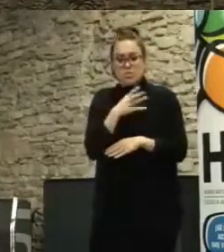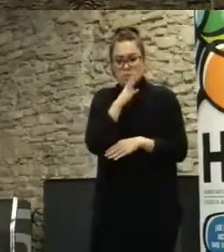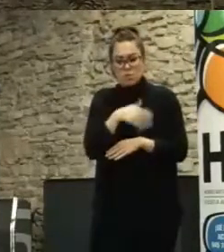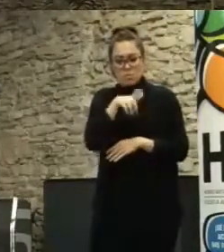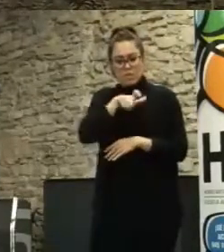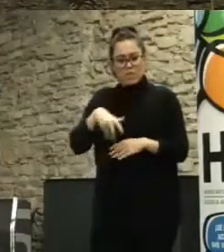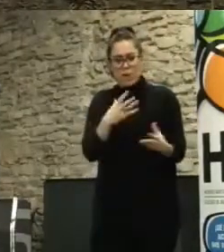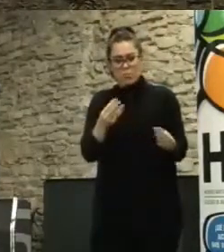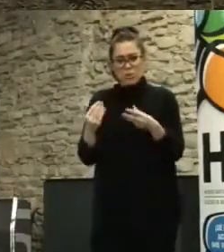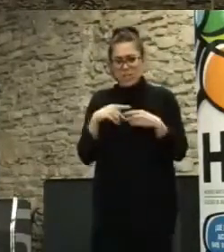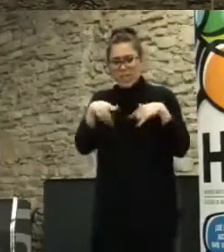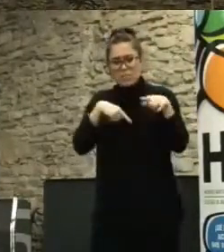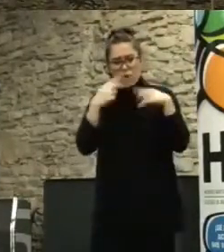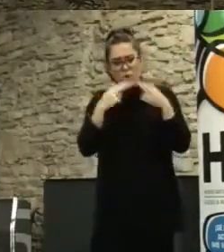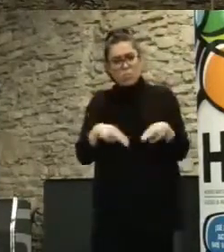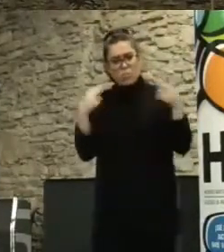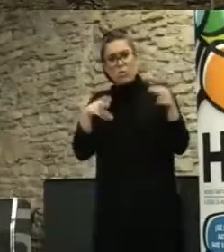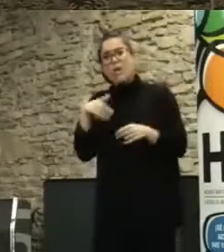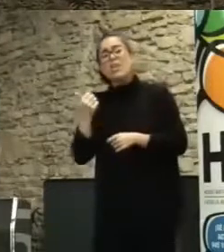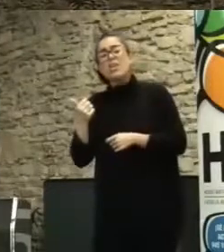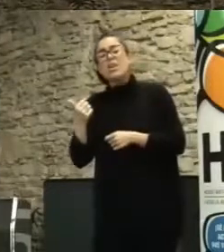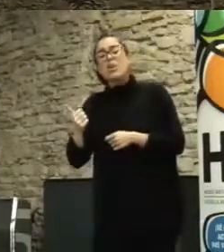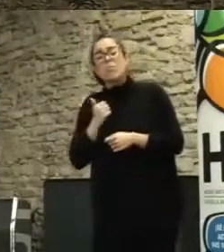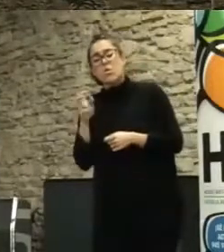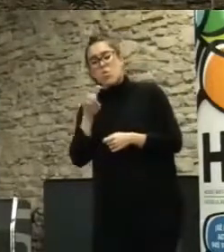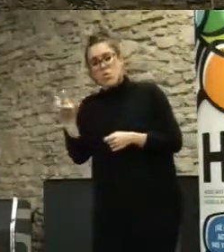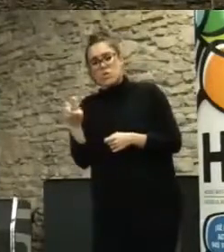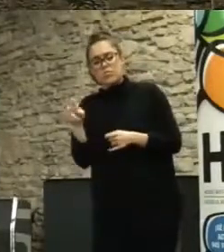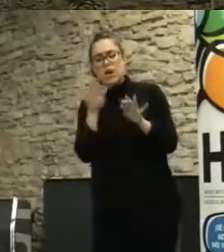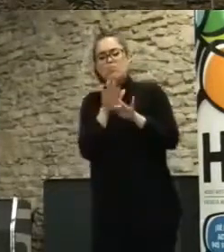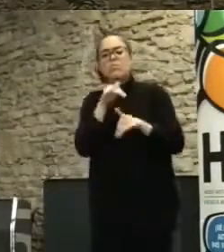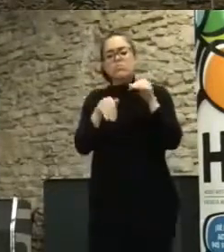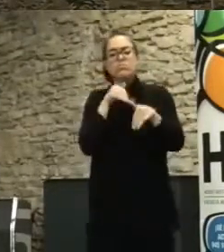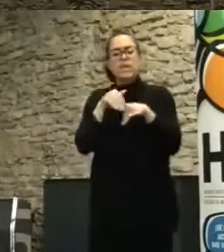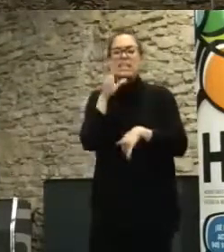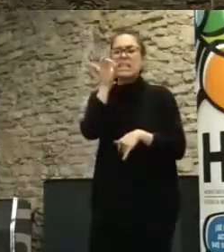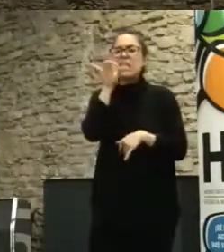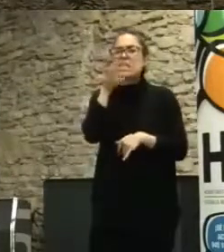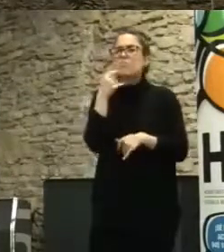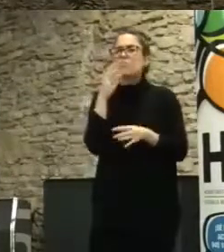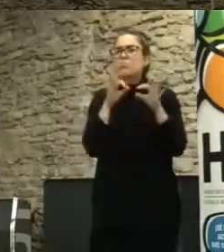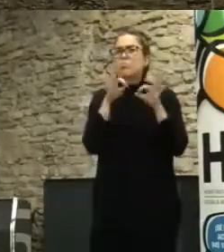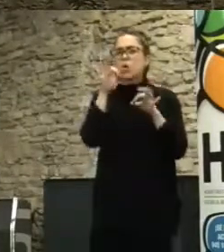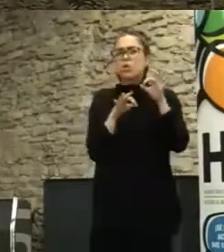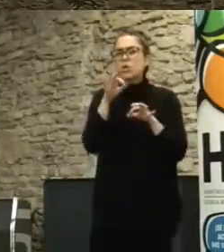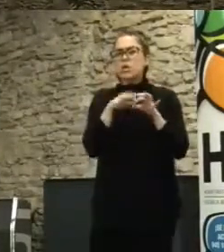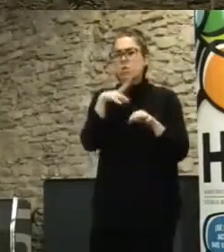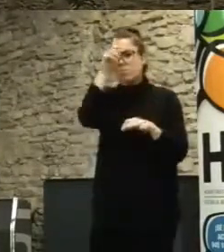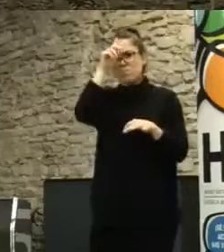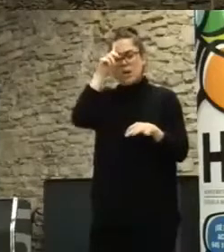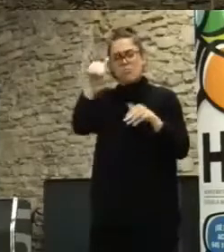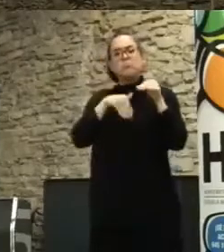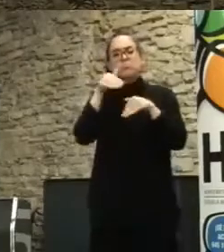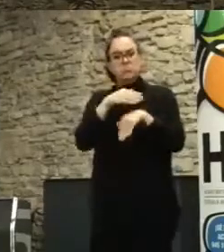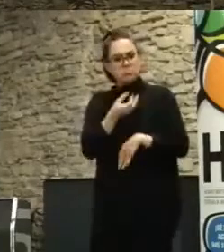único al transporte público, se votaron, votó aproximadamente el 15% de la población, lo que no está